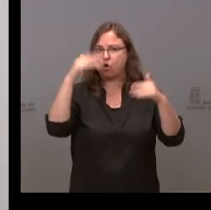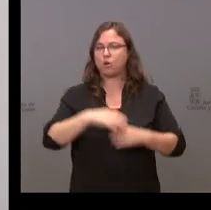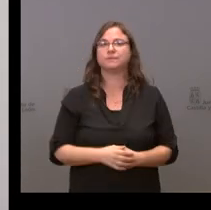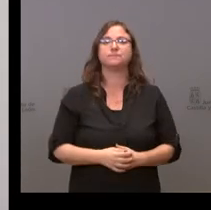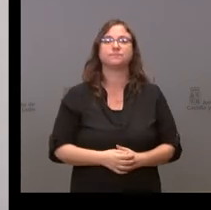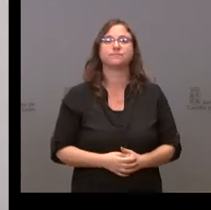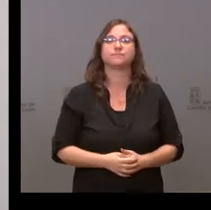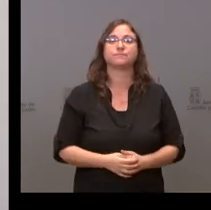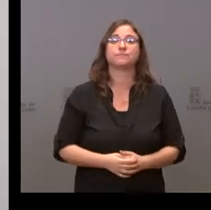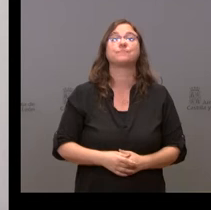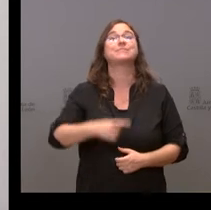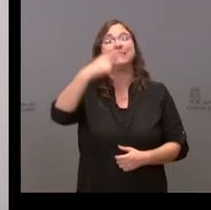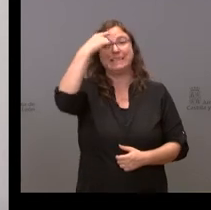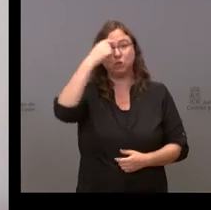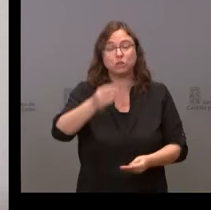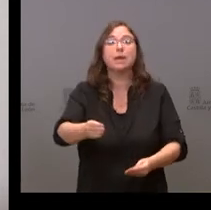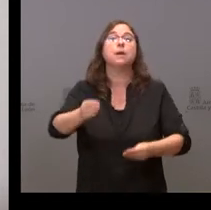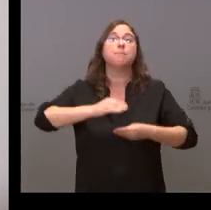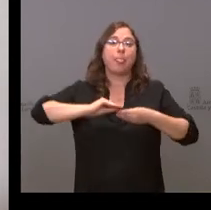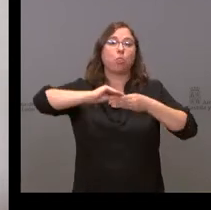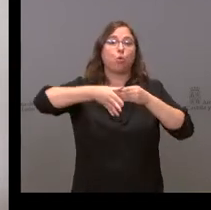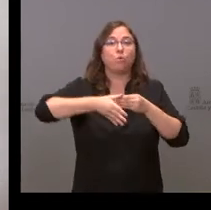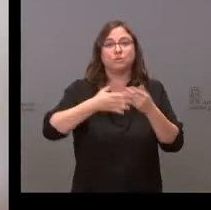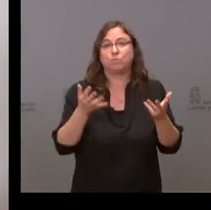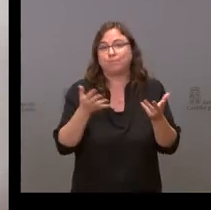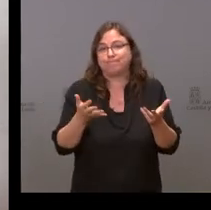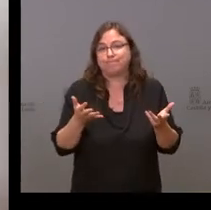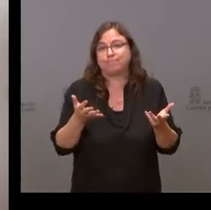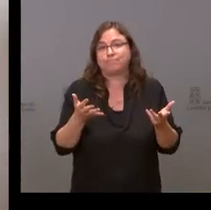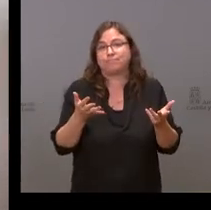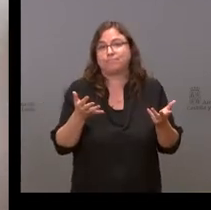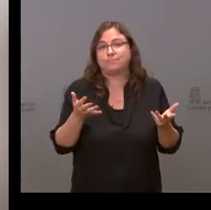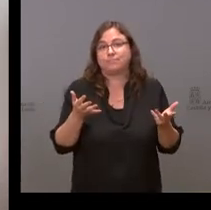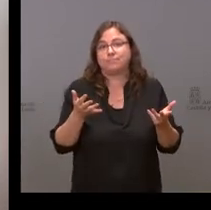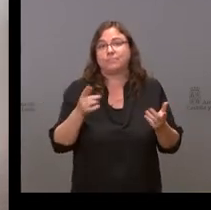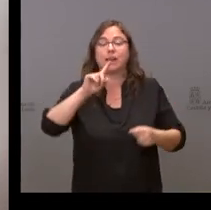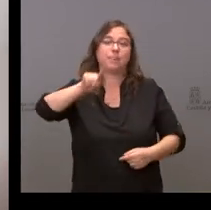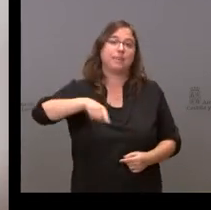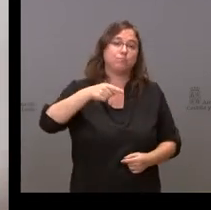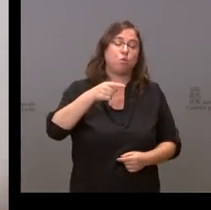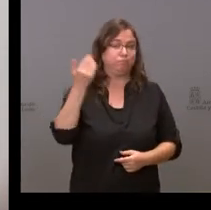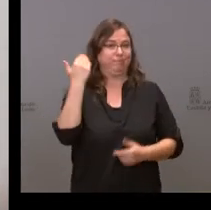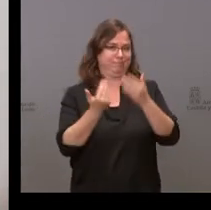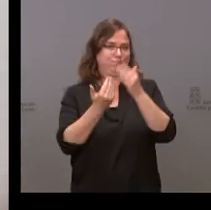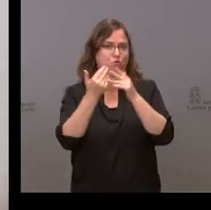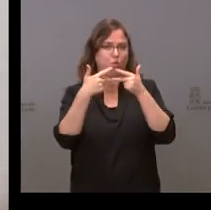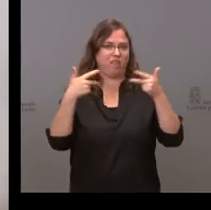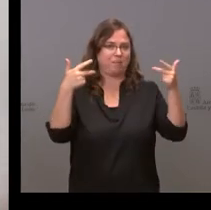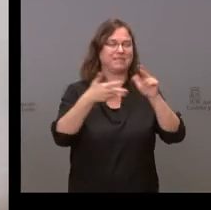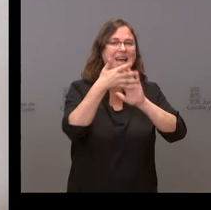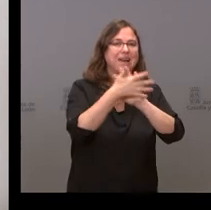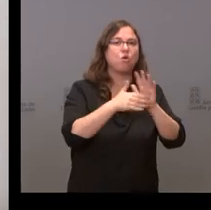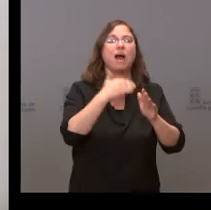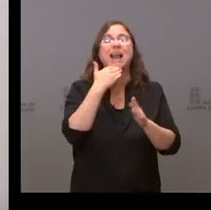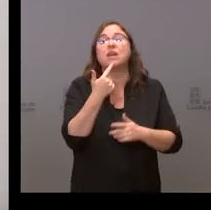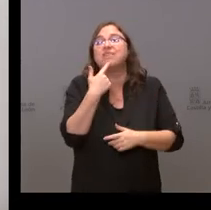me facilitado un documento, pero vamos, habló la rueda de prensa inicial y luego de una cantidad